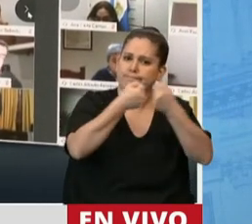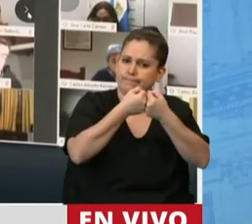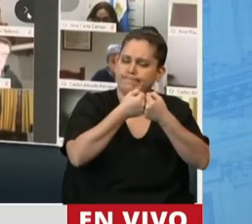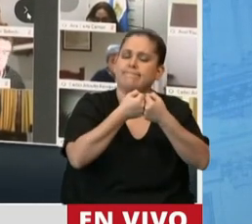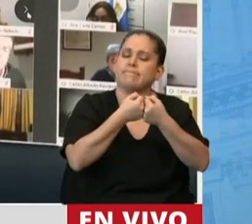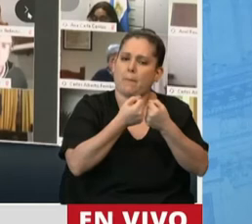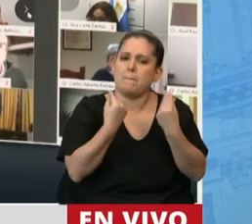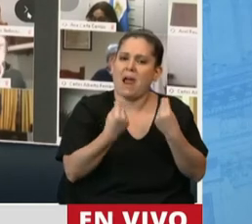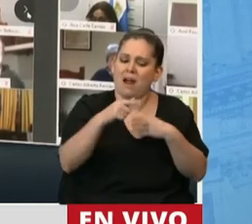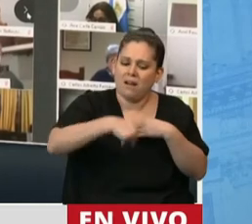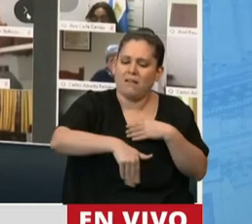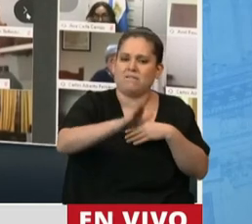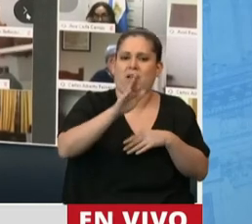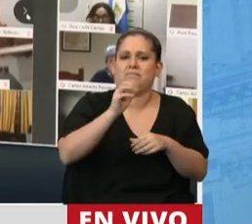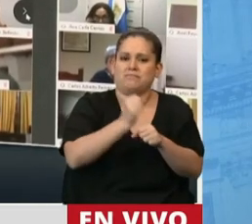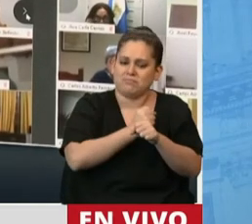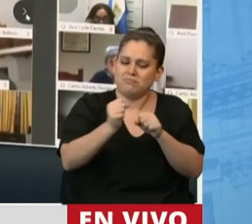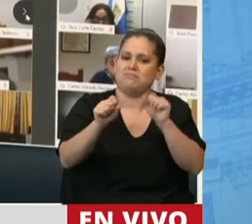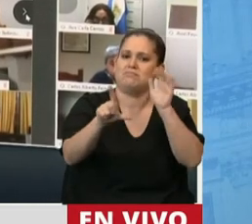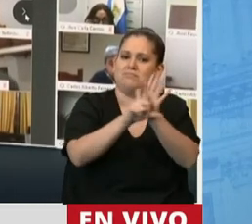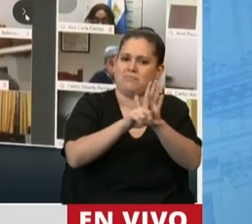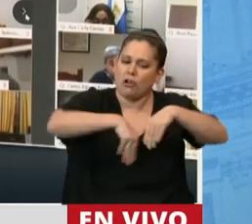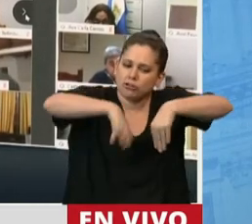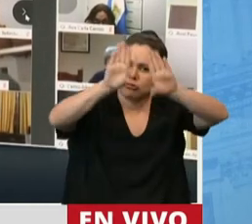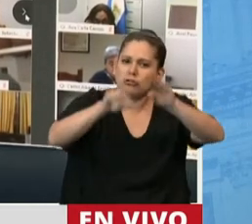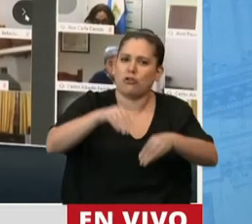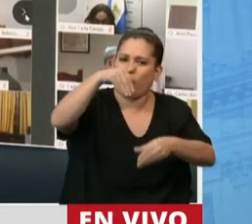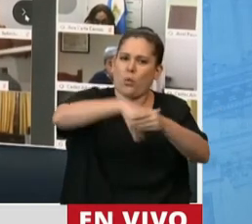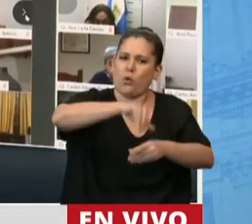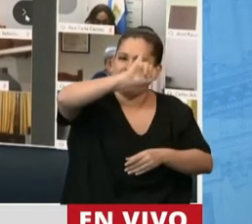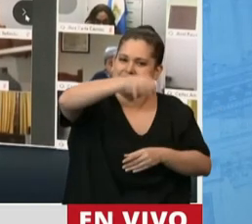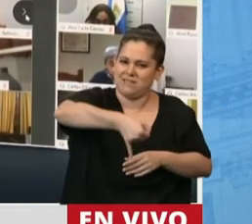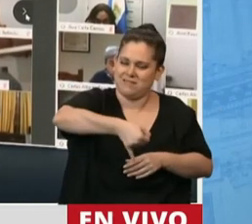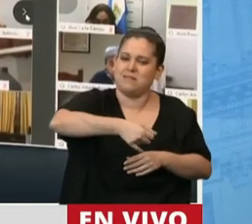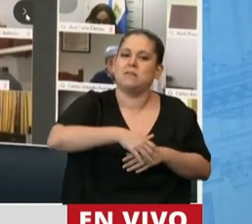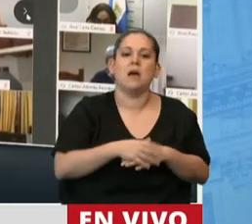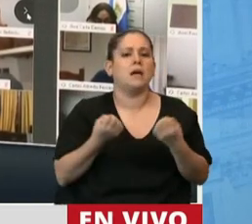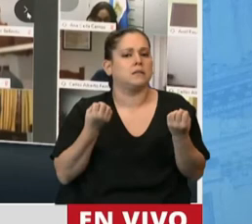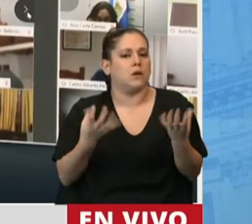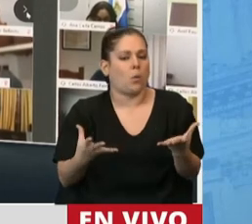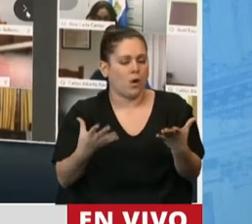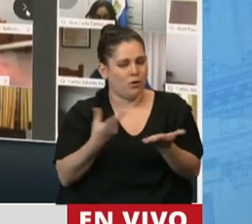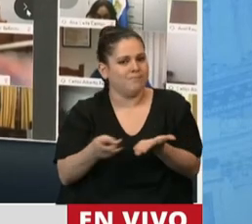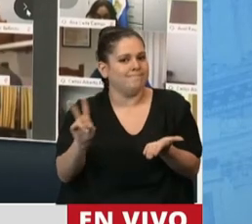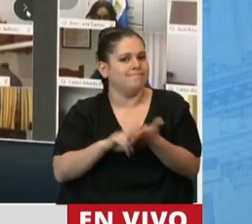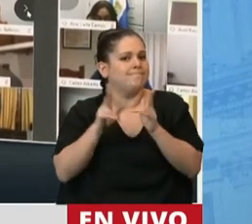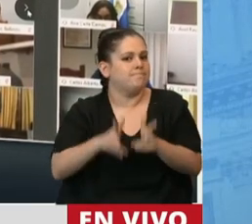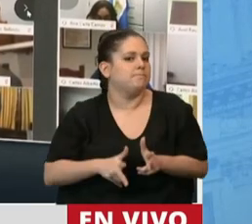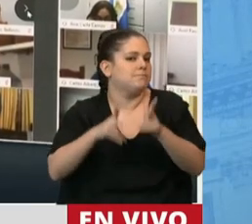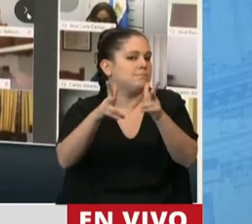salga prácticamente unánimemente. Así que, señor presidente, le vuelvo a decir que